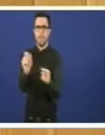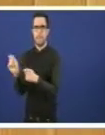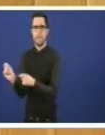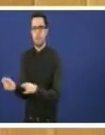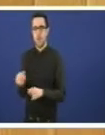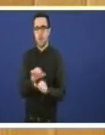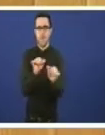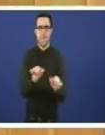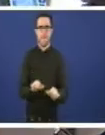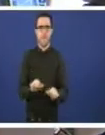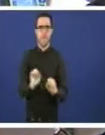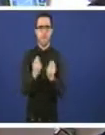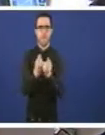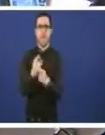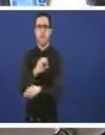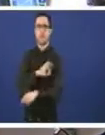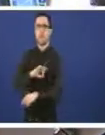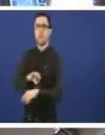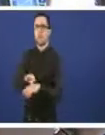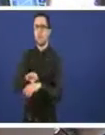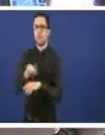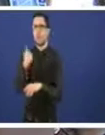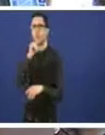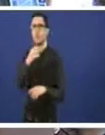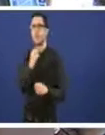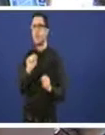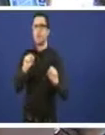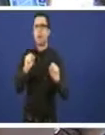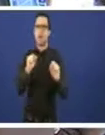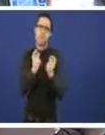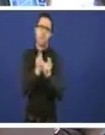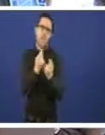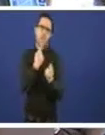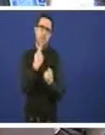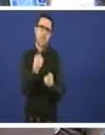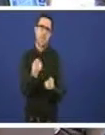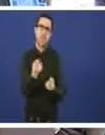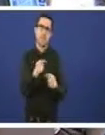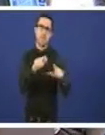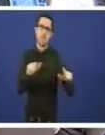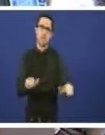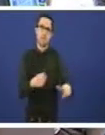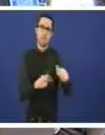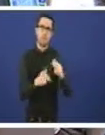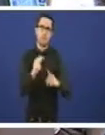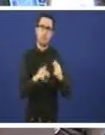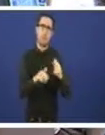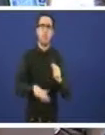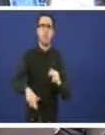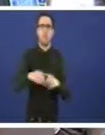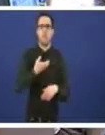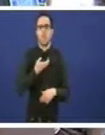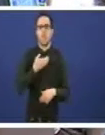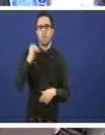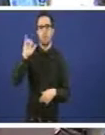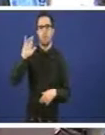o señor conselleiro confirmou que ia ser no irixo ainda que finalmente o pasado Xoves o propio presidente